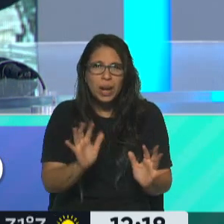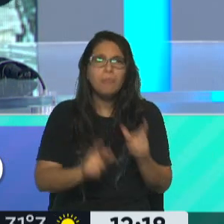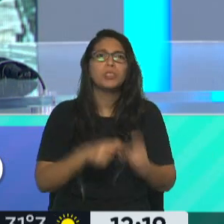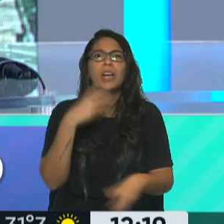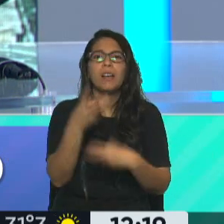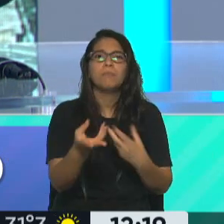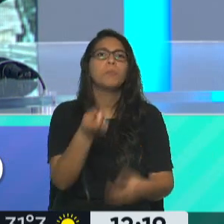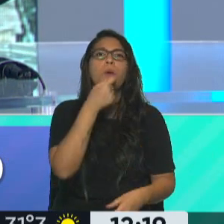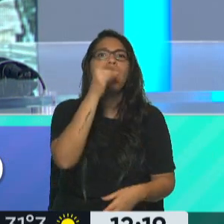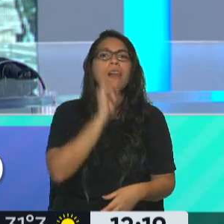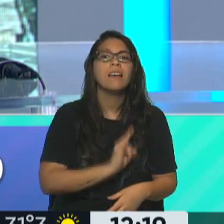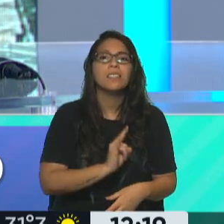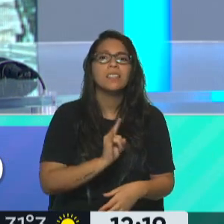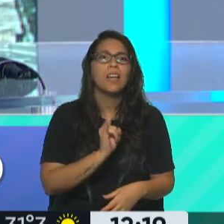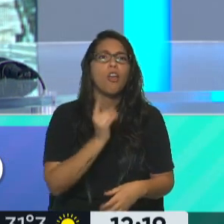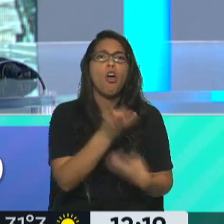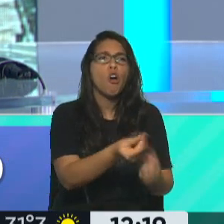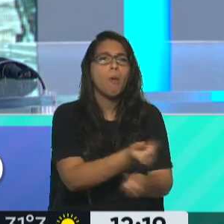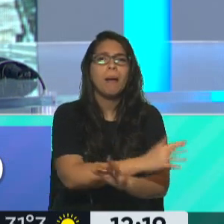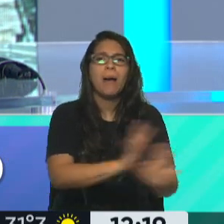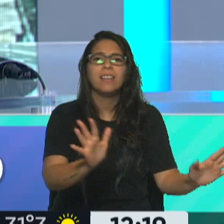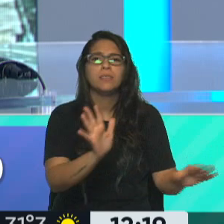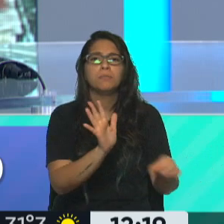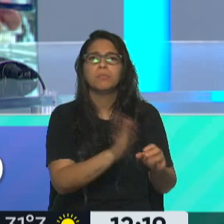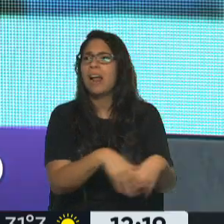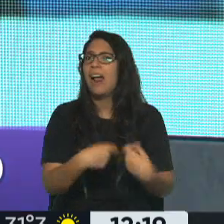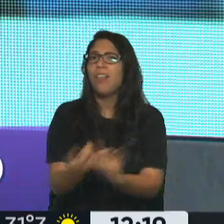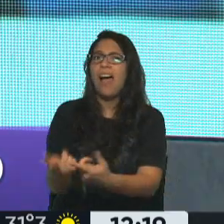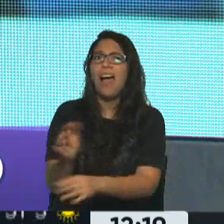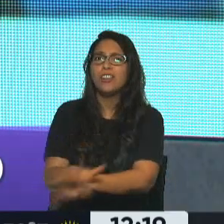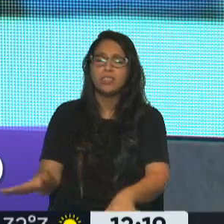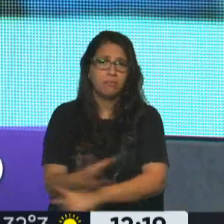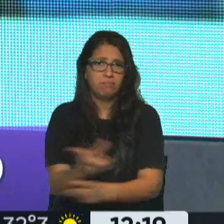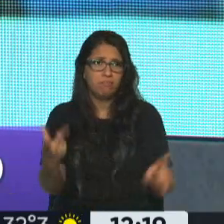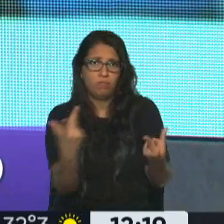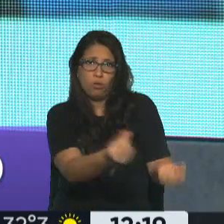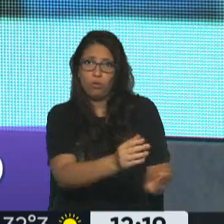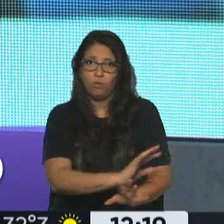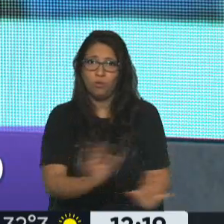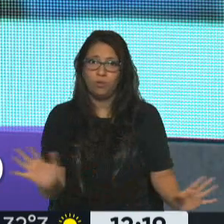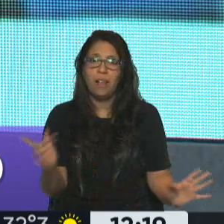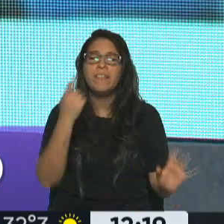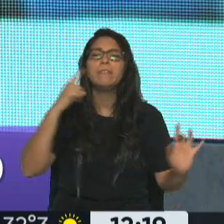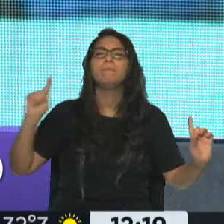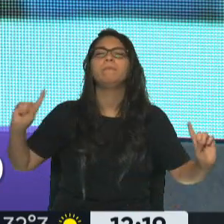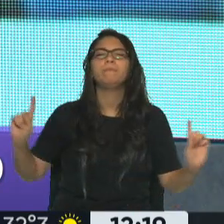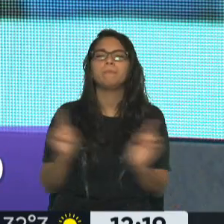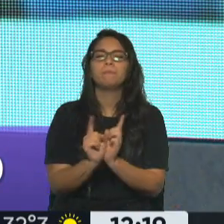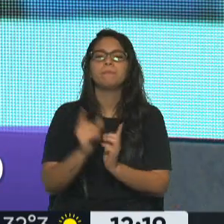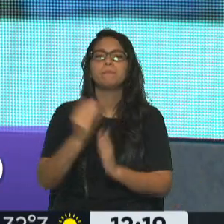decir, la leche va a bajar porque la gente ya no toma leche, o no le da leche a los pibes. A ver, vamos a ver la reducción rápido de